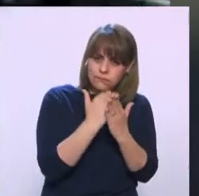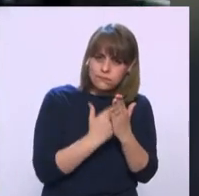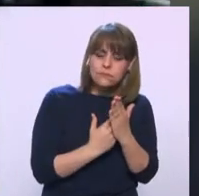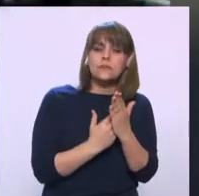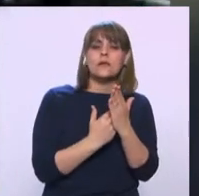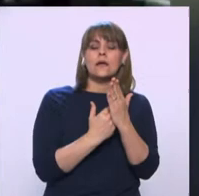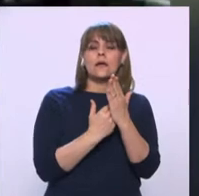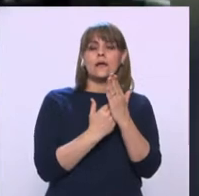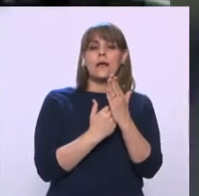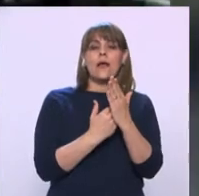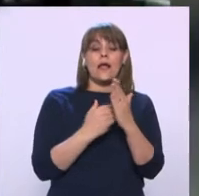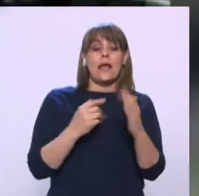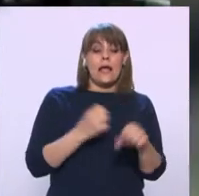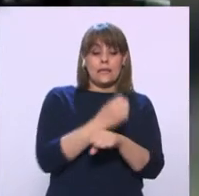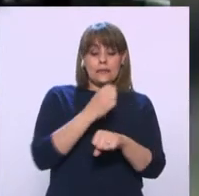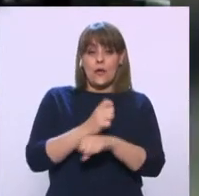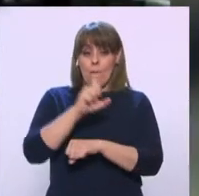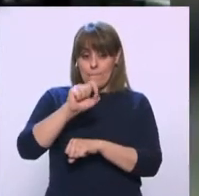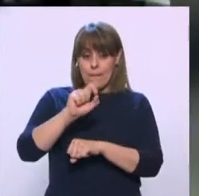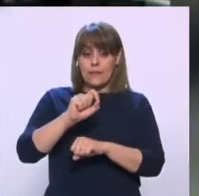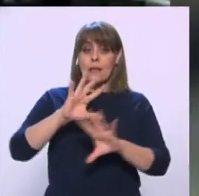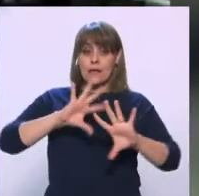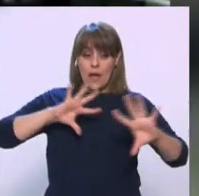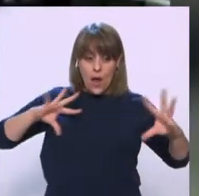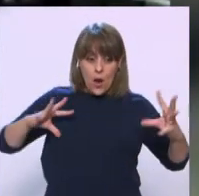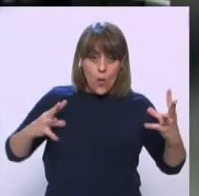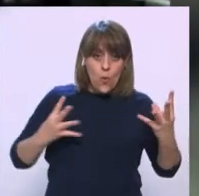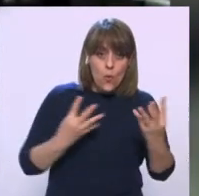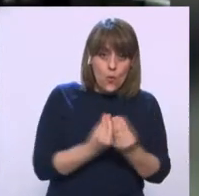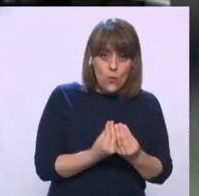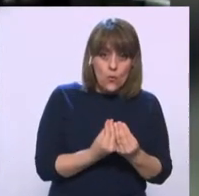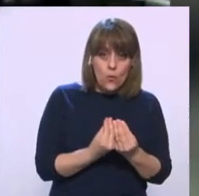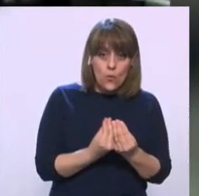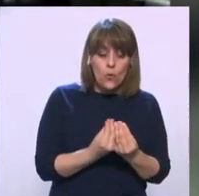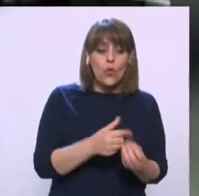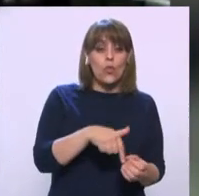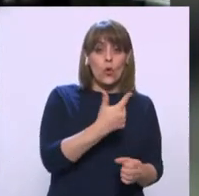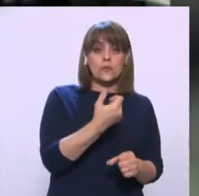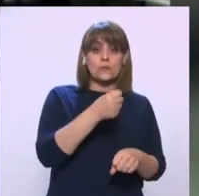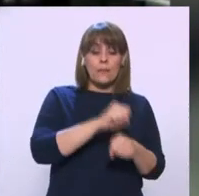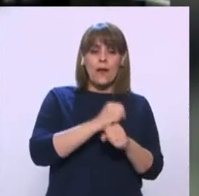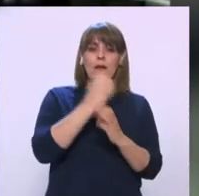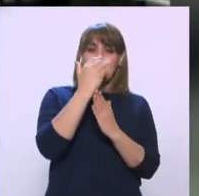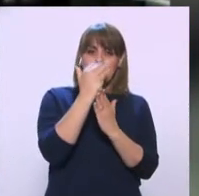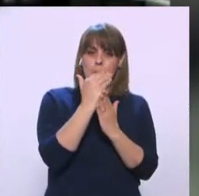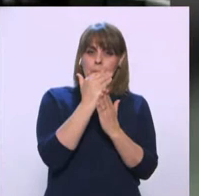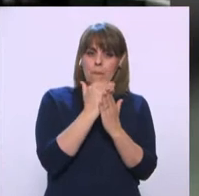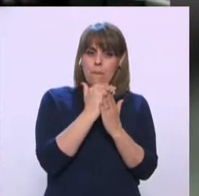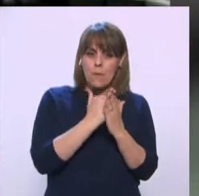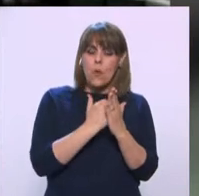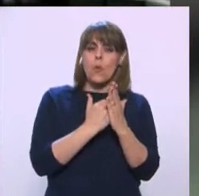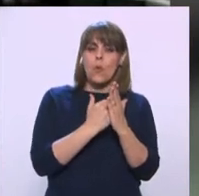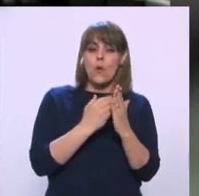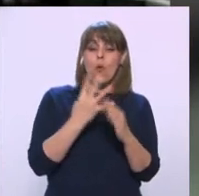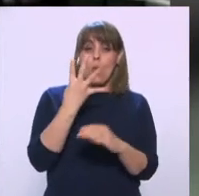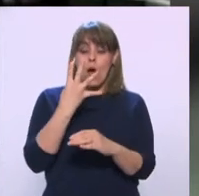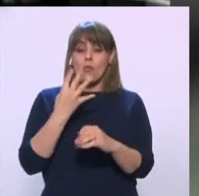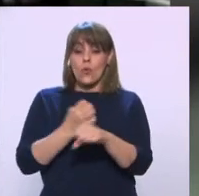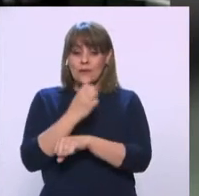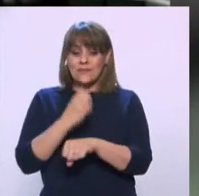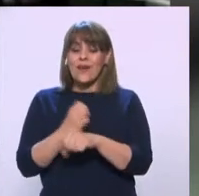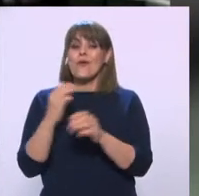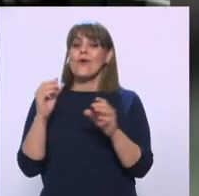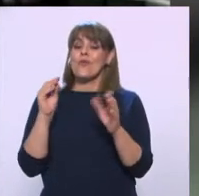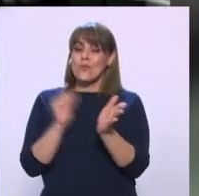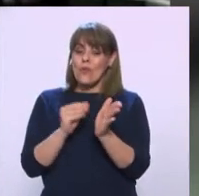20 Entidades Federativas Suman ya 12 semanas Consecutivas A la baja Cuatro Estados Siguen En una